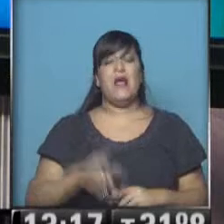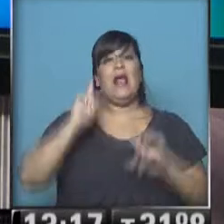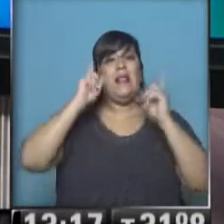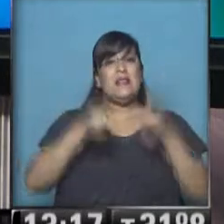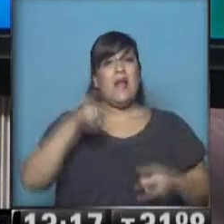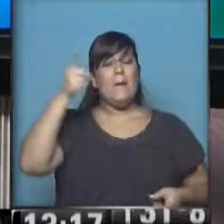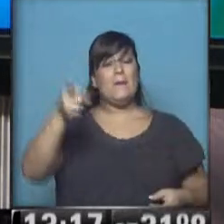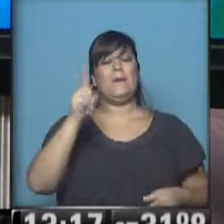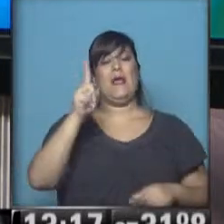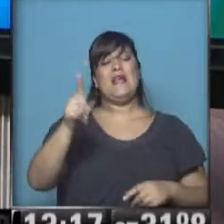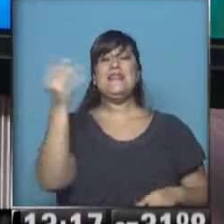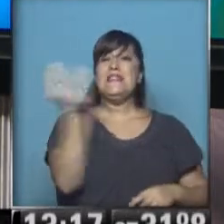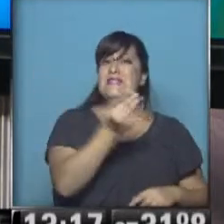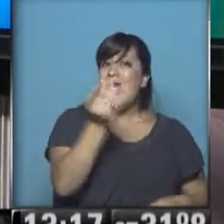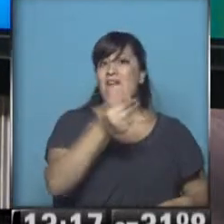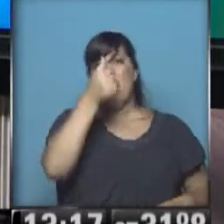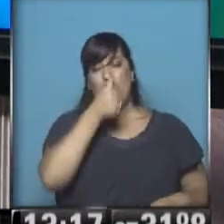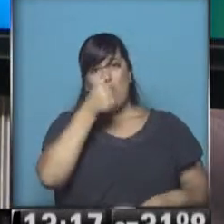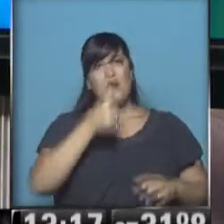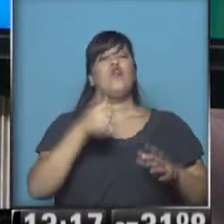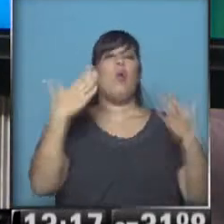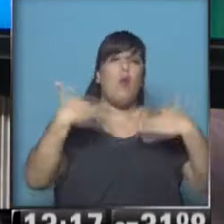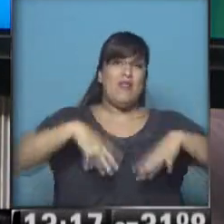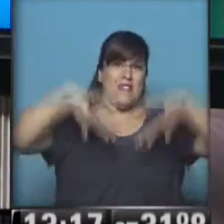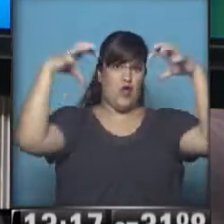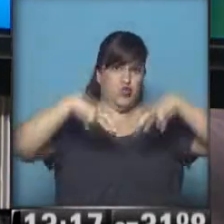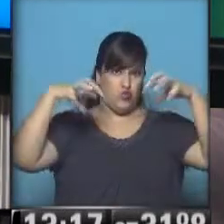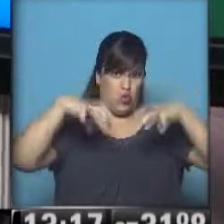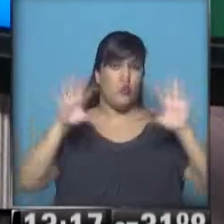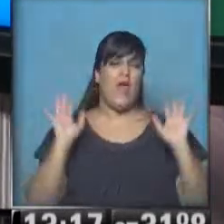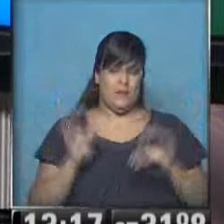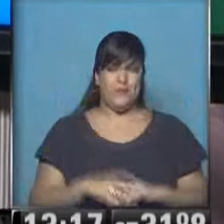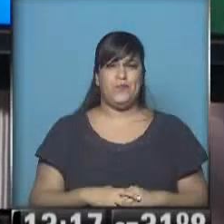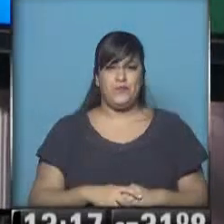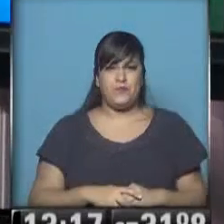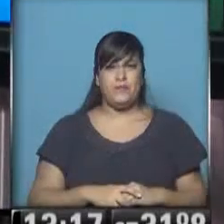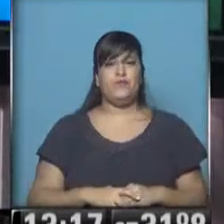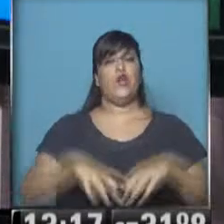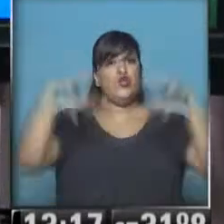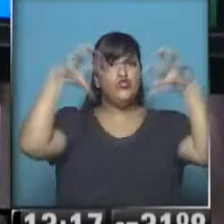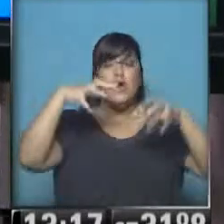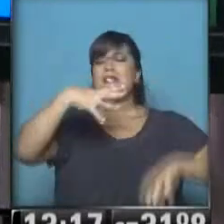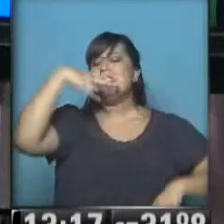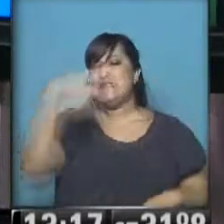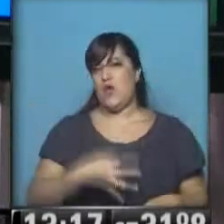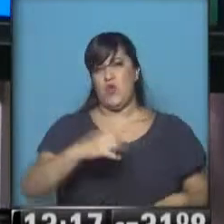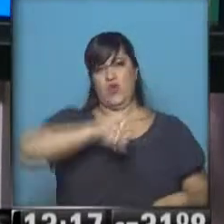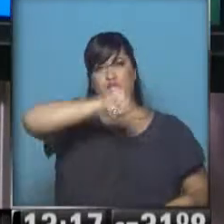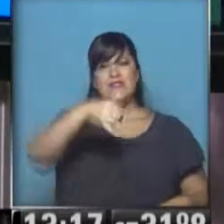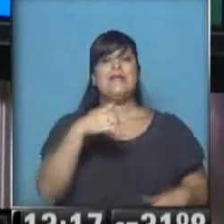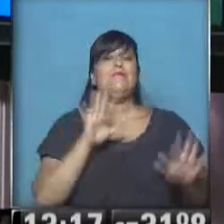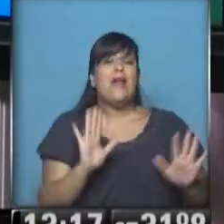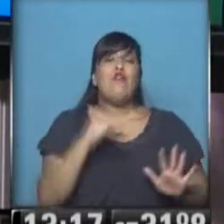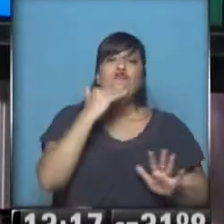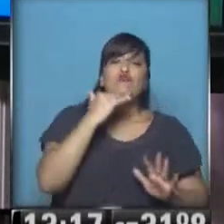especialmente entre el sábado y el domingo. Aquí existe mayor la probabilidad. Llover seguramente va a llover. Lo que no